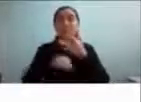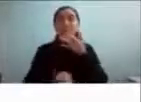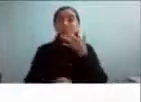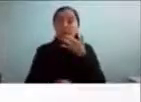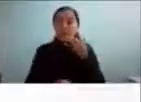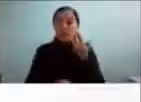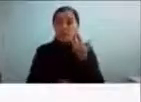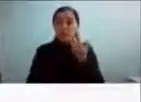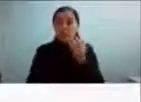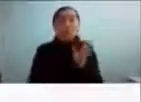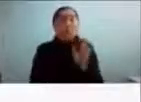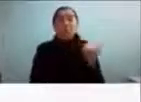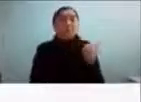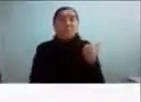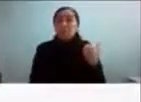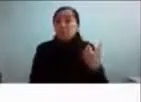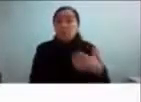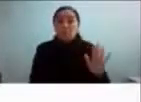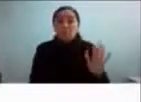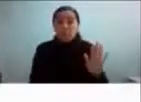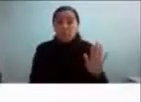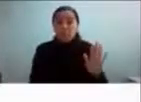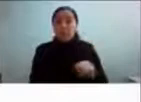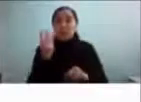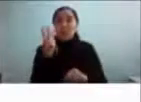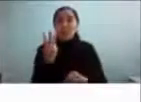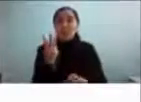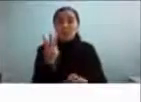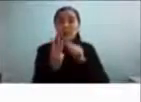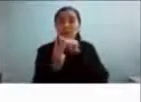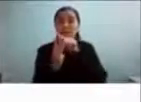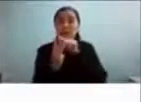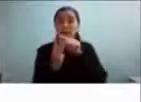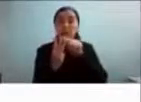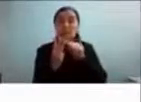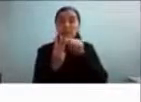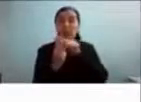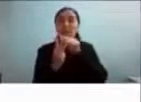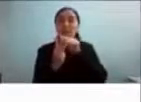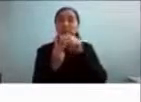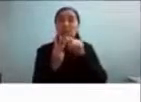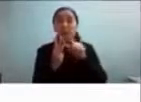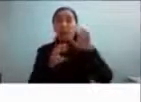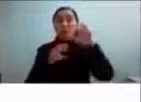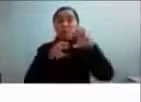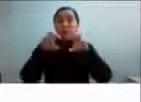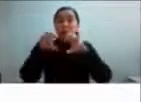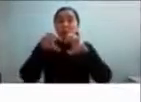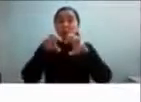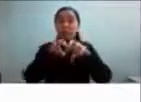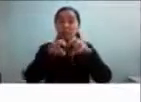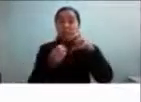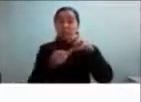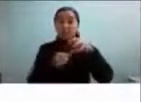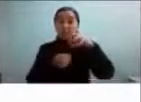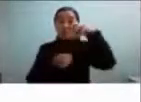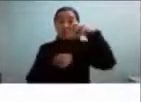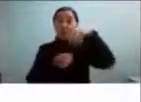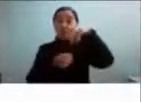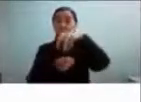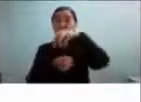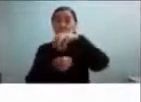desapercibido. Porque como yo tenía tres opciones, todas las combinaciones que había, según la cantidad de bolitas, era algo que podía